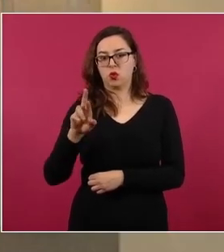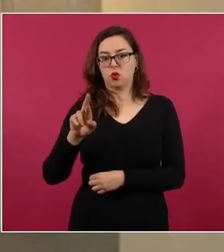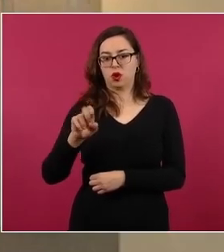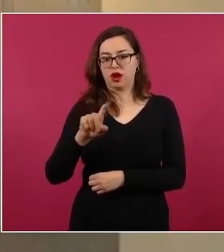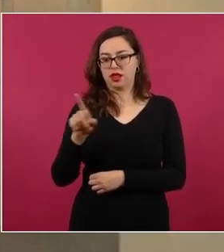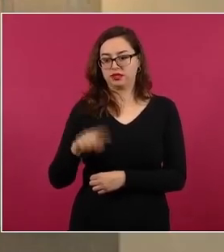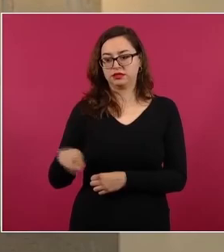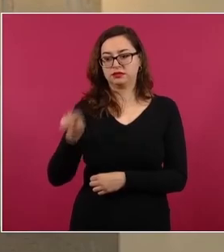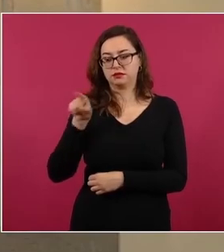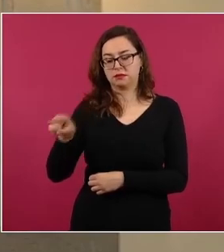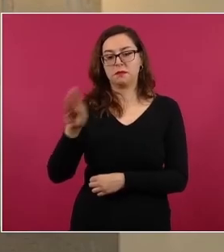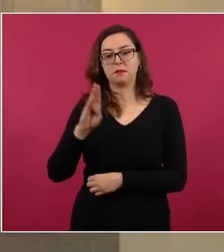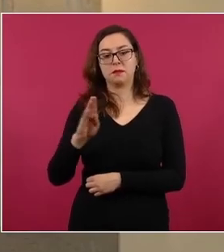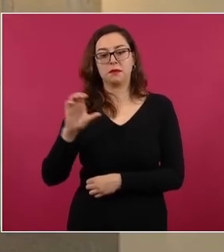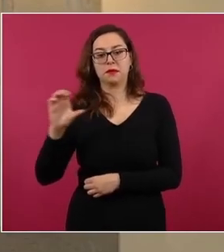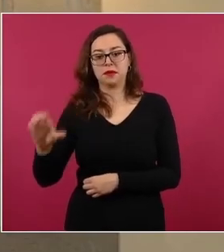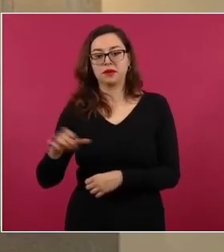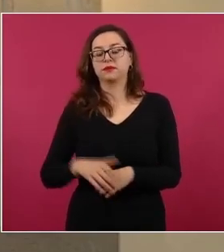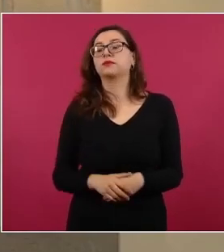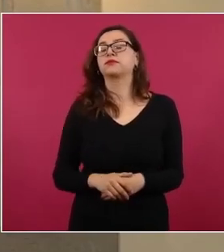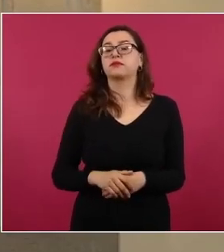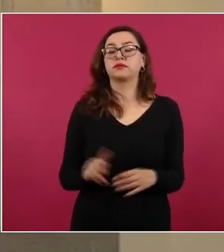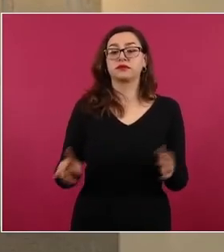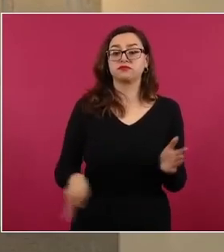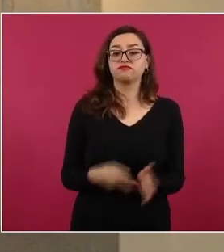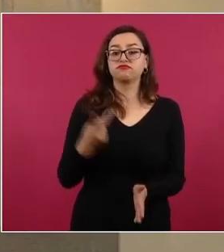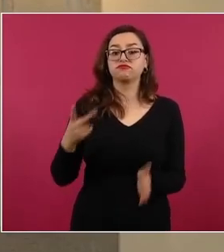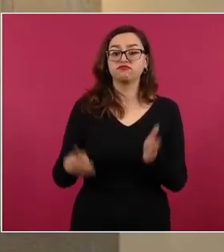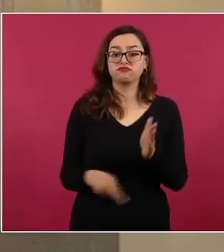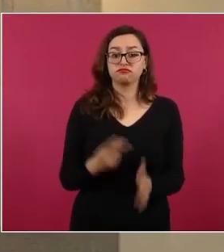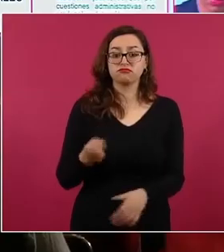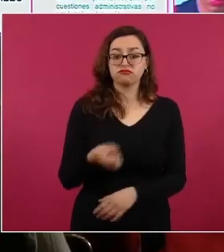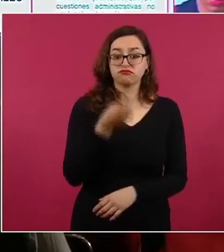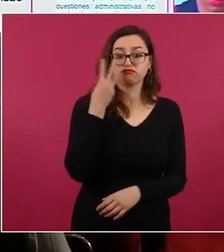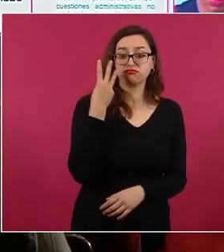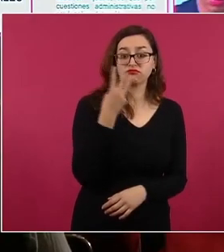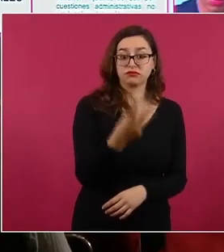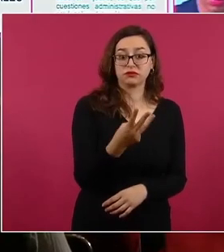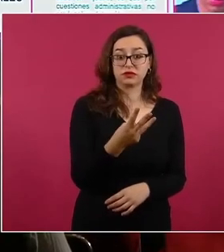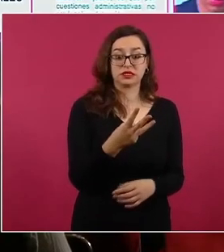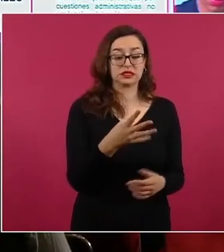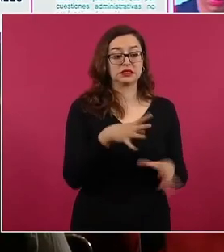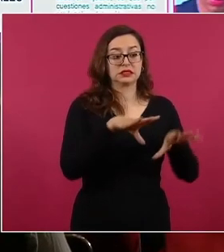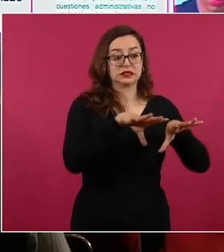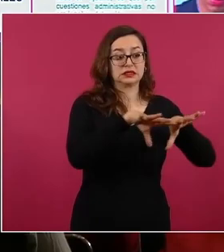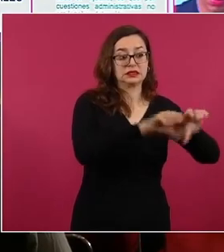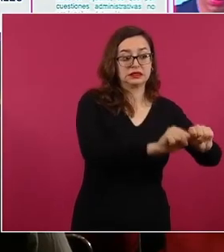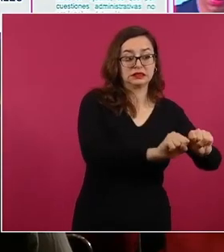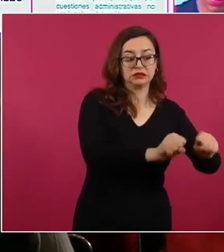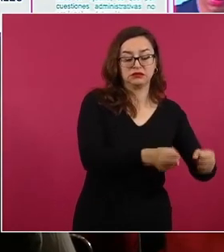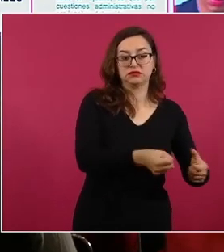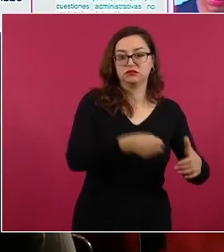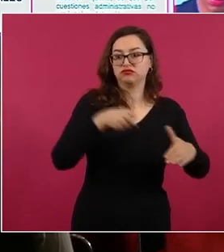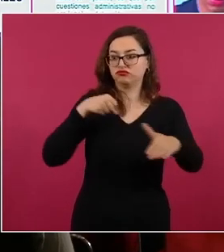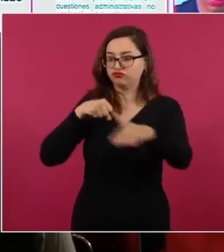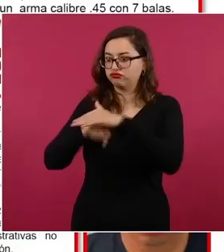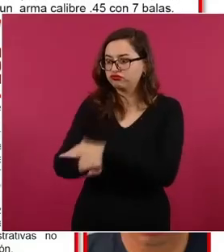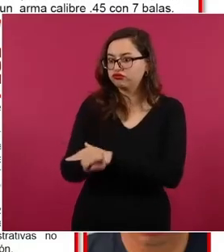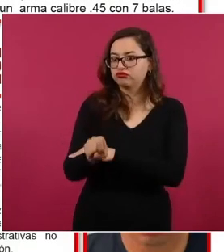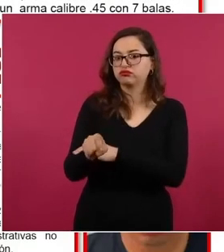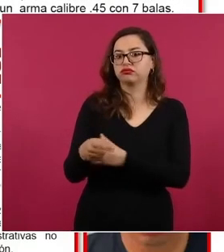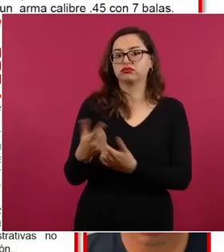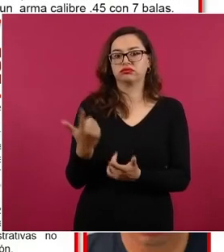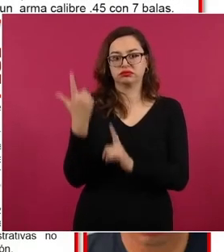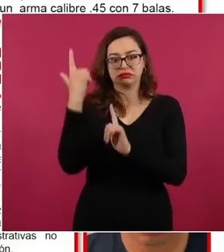en tres casos que se le han presentado de detenciones en las garitas con